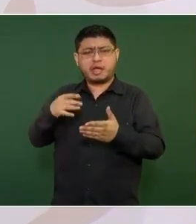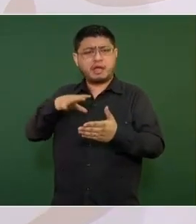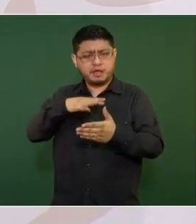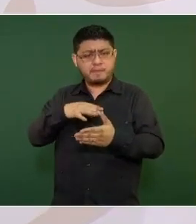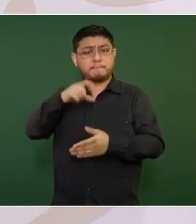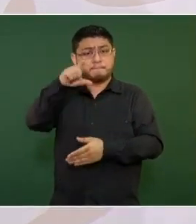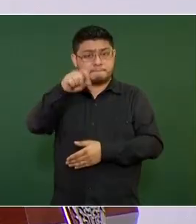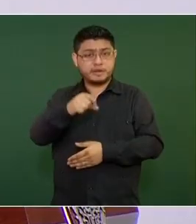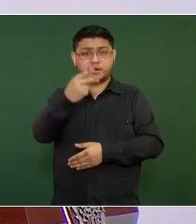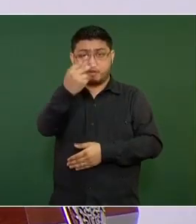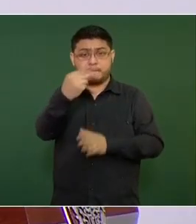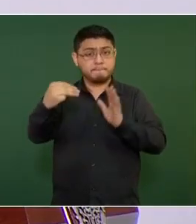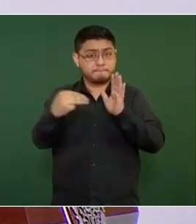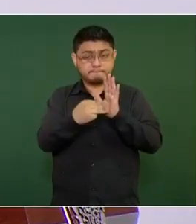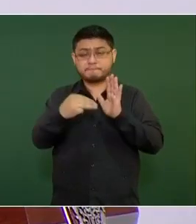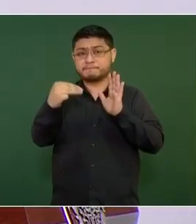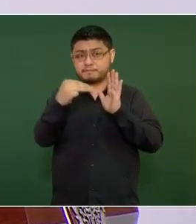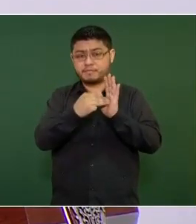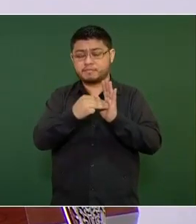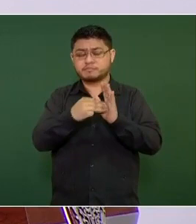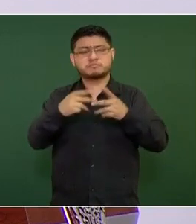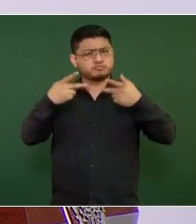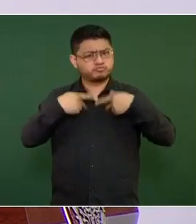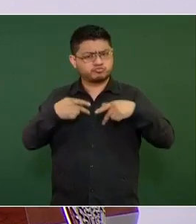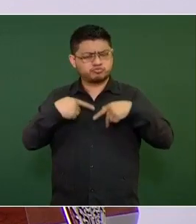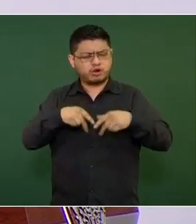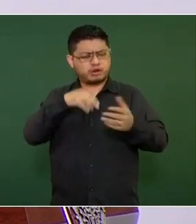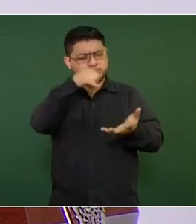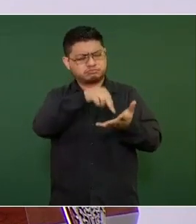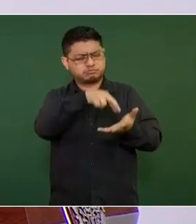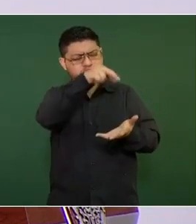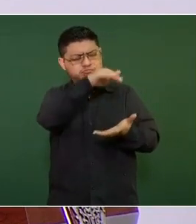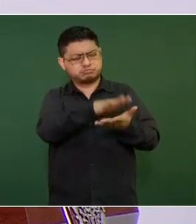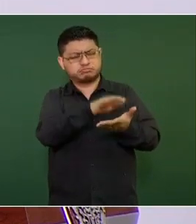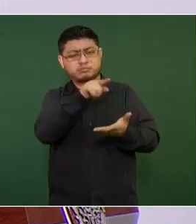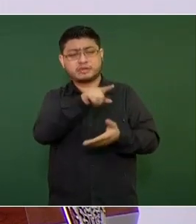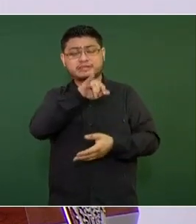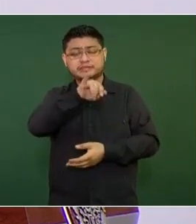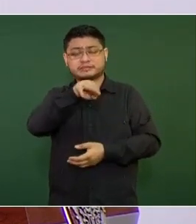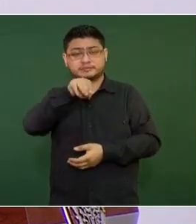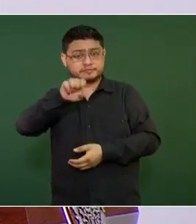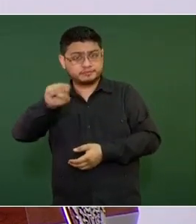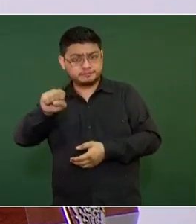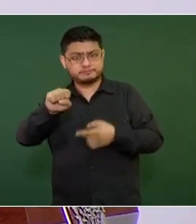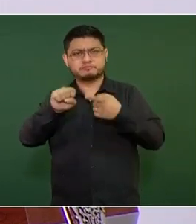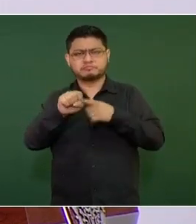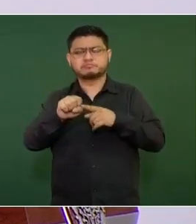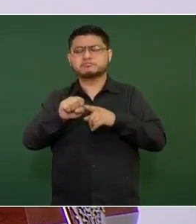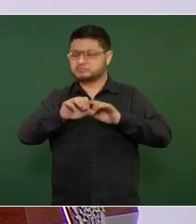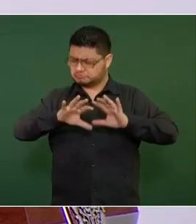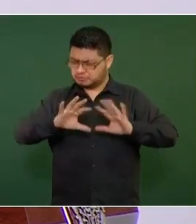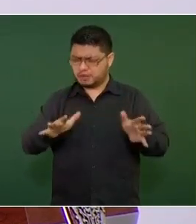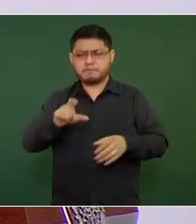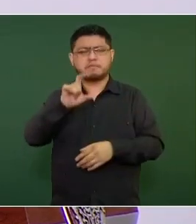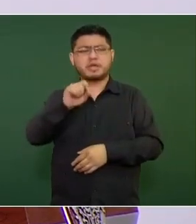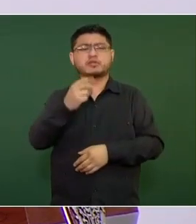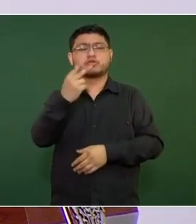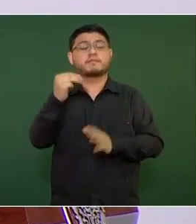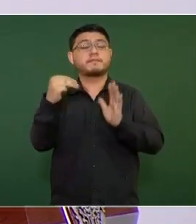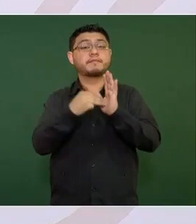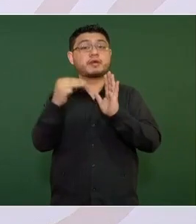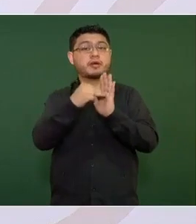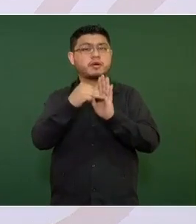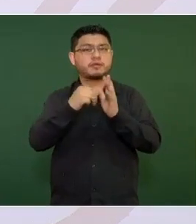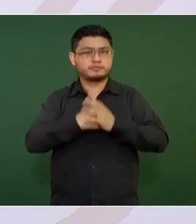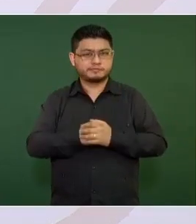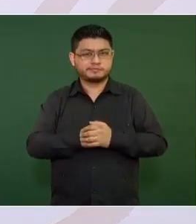trabajadores inscritos en el Seguro Social, 22 millones, y el promedio